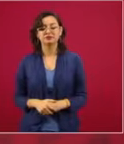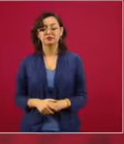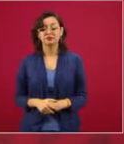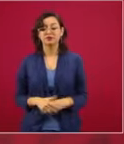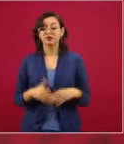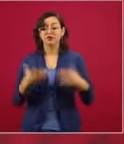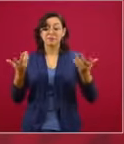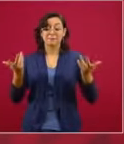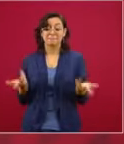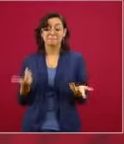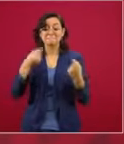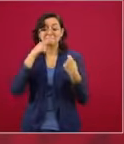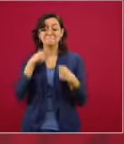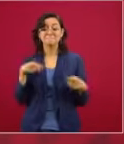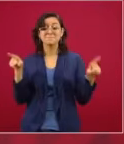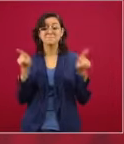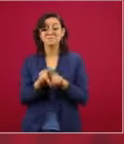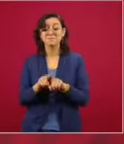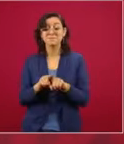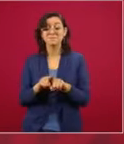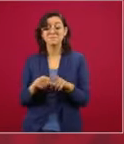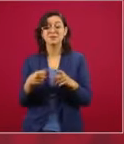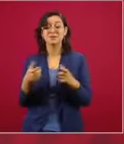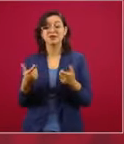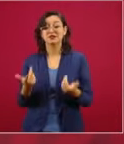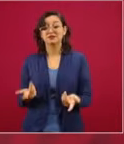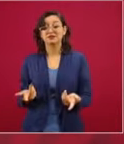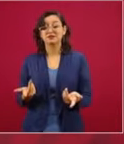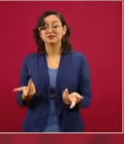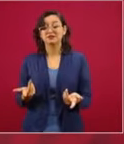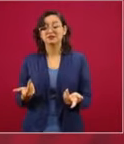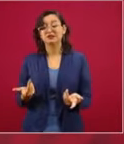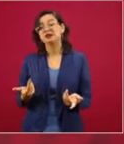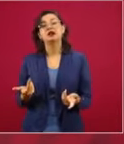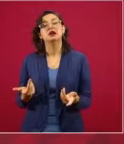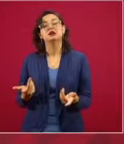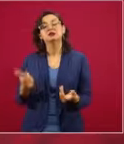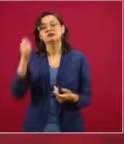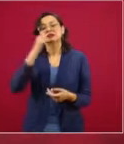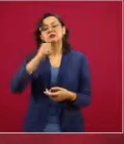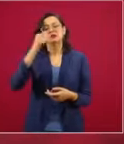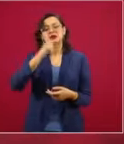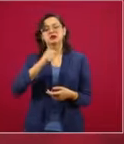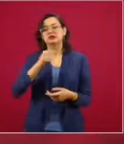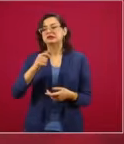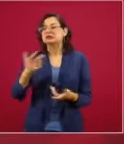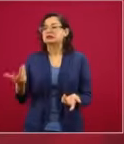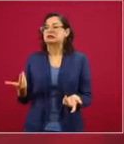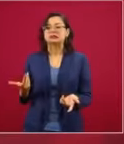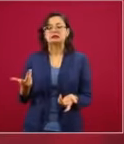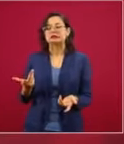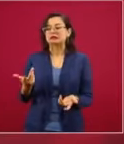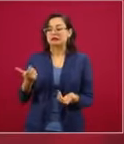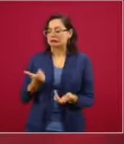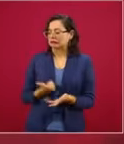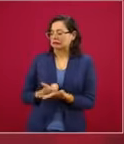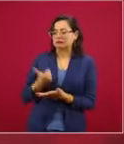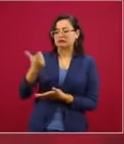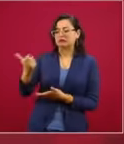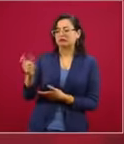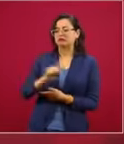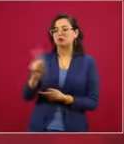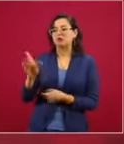de que la gente no tiene capacidad y que se les van a caer las casas.